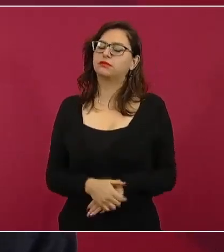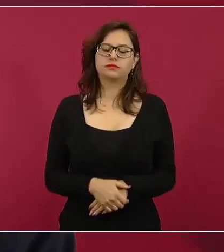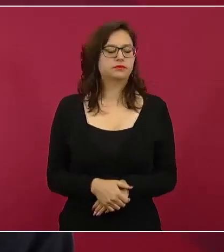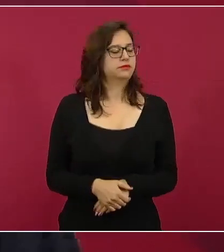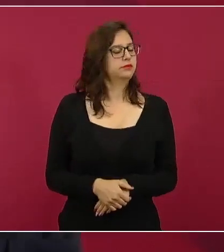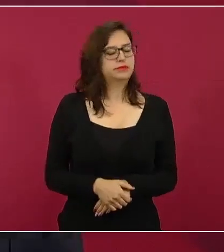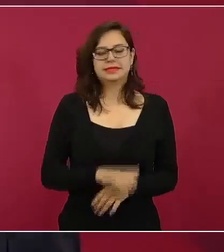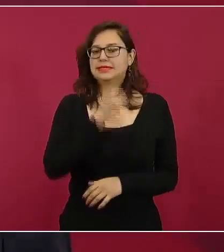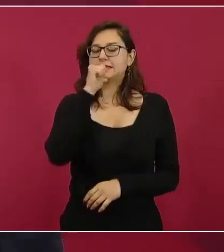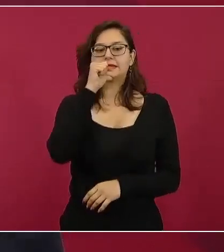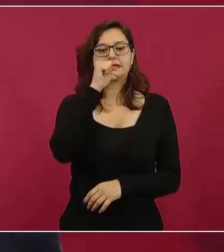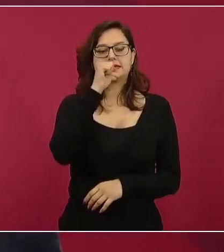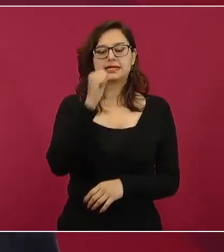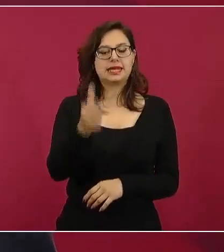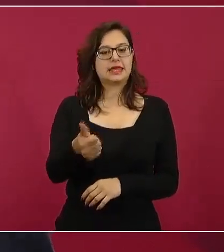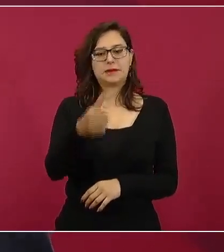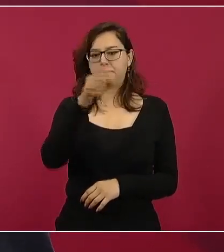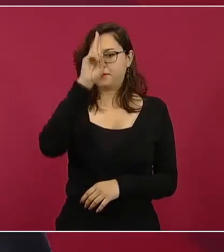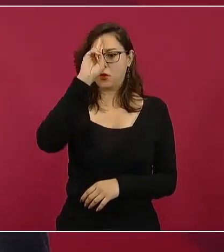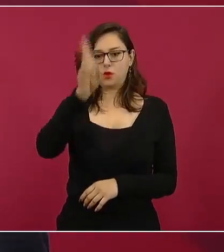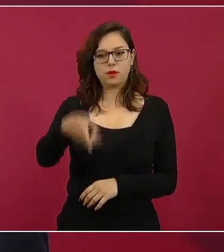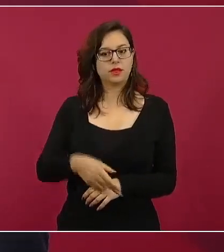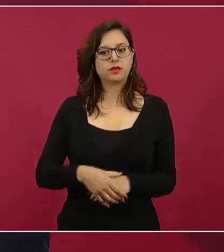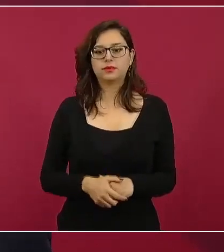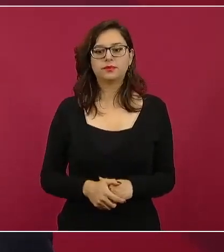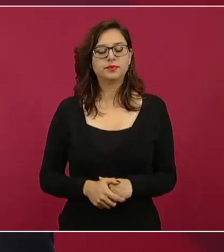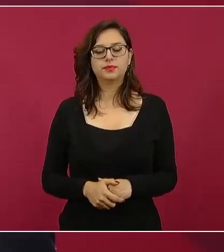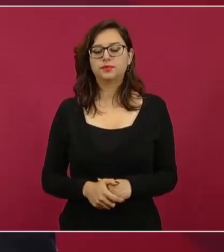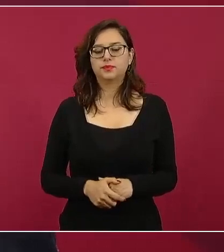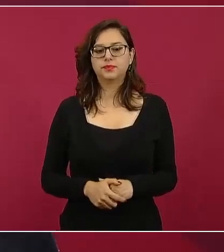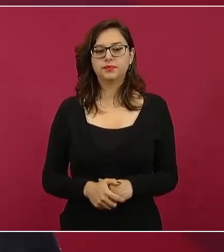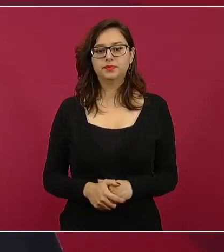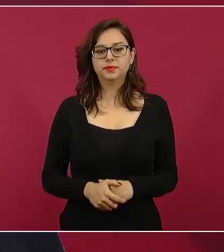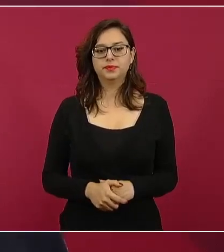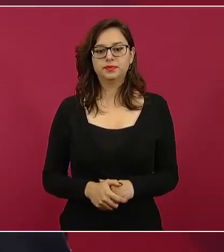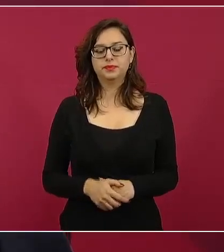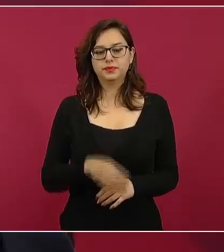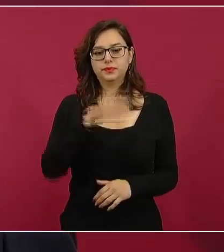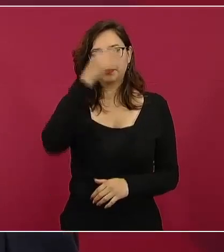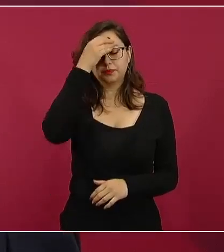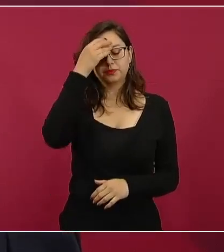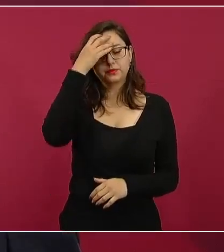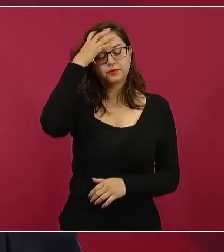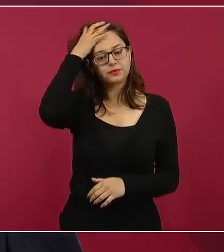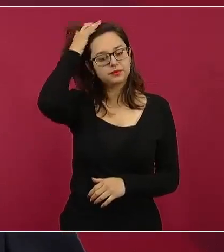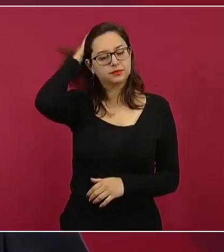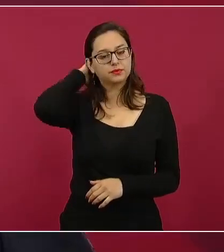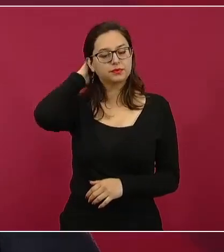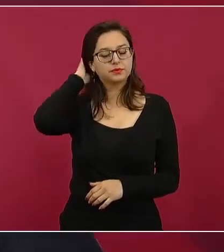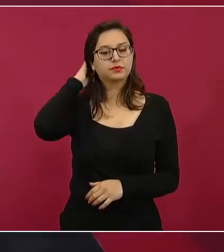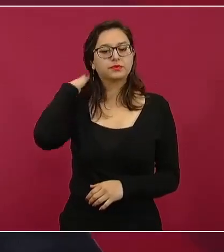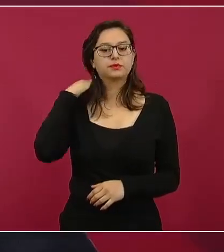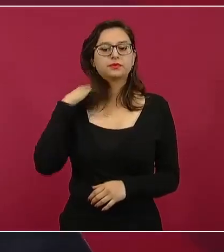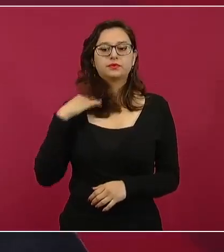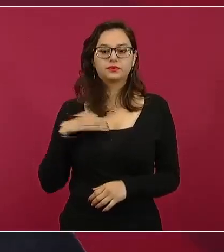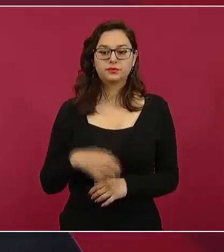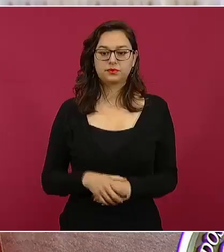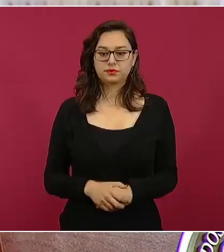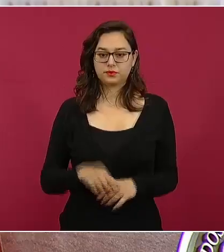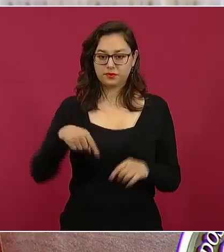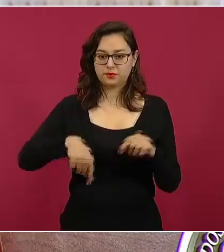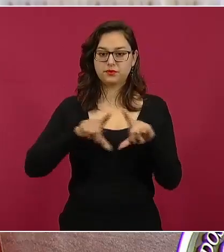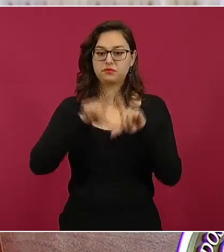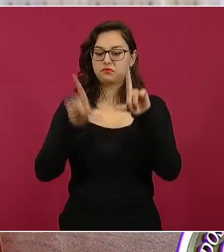Es prohibido prohibir, este es un país de libertades